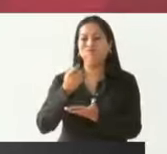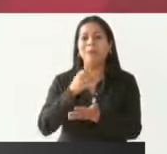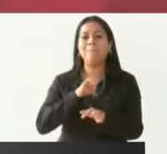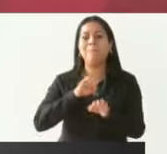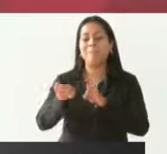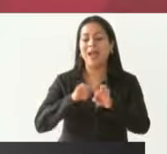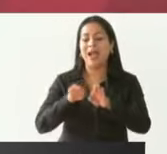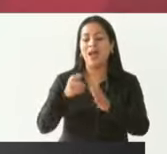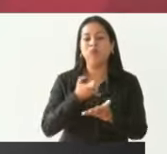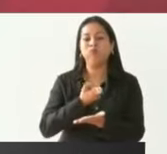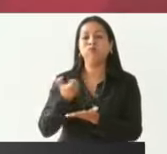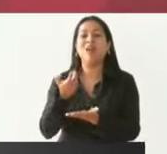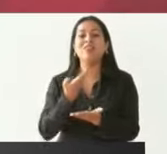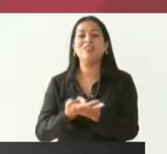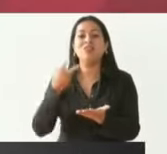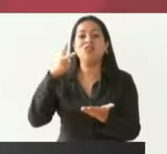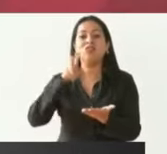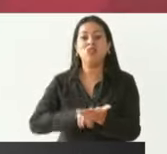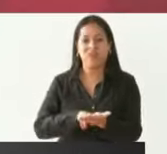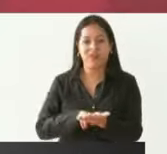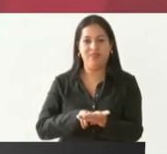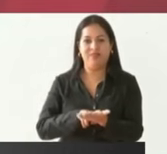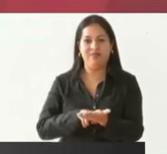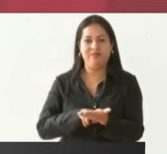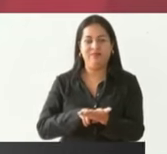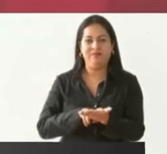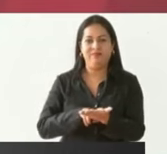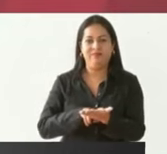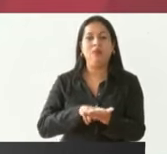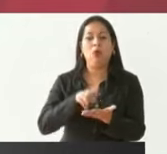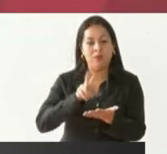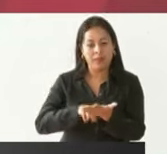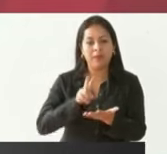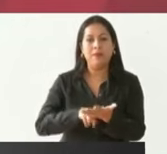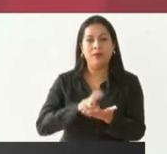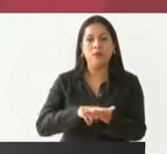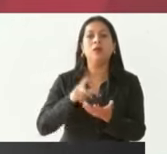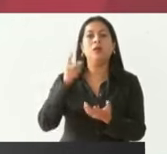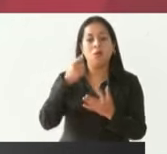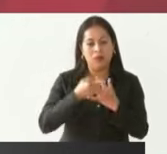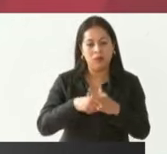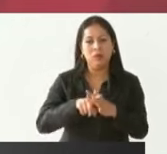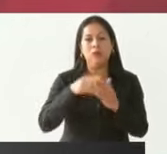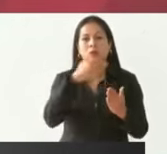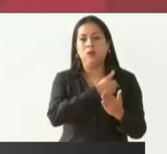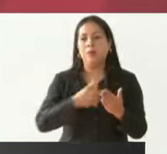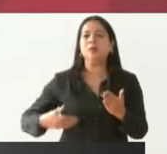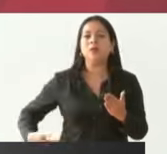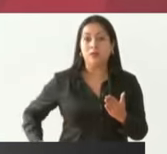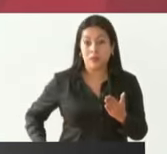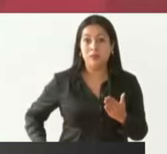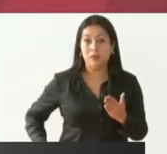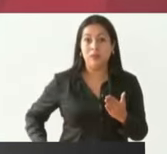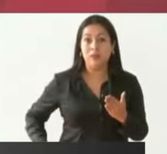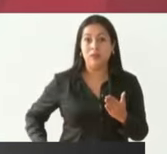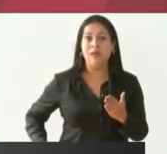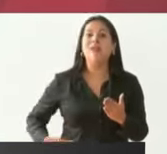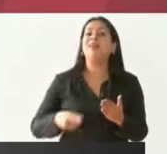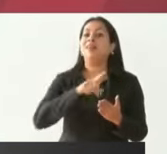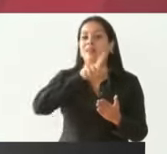al doble de cuando llegamos y al triple